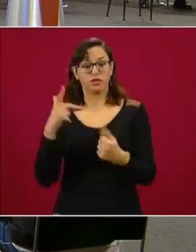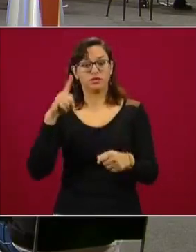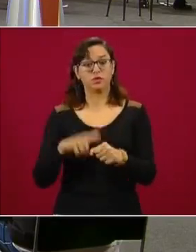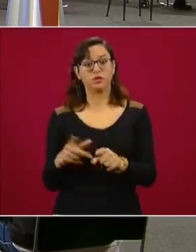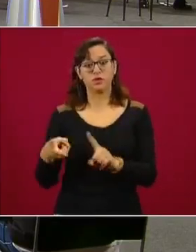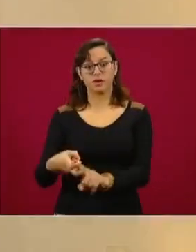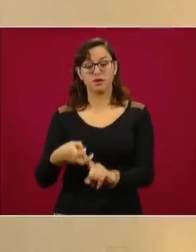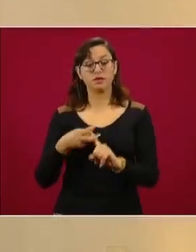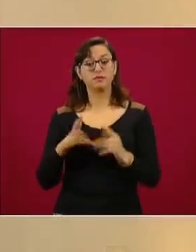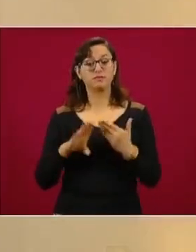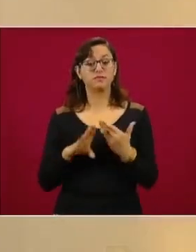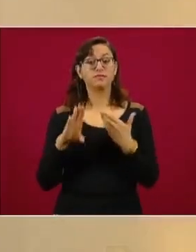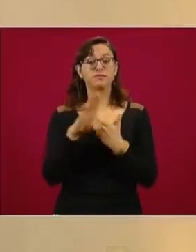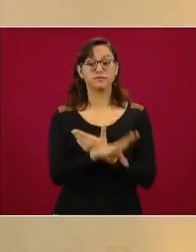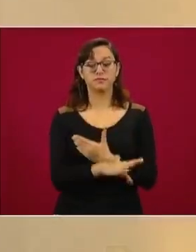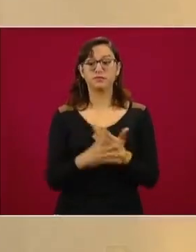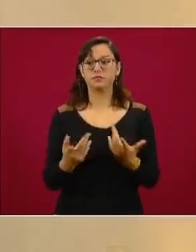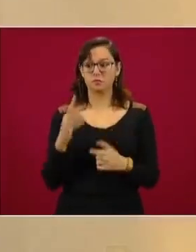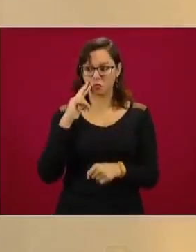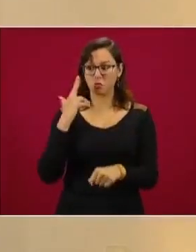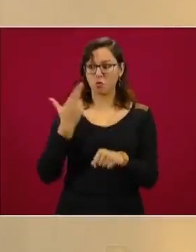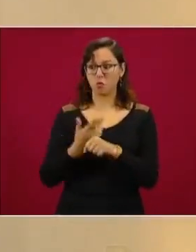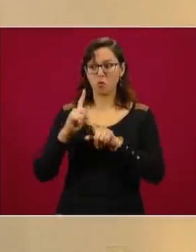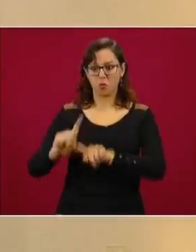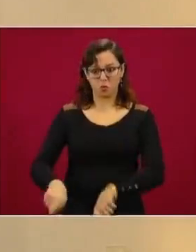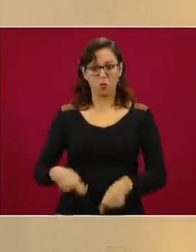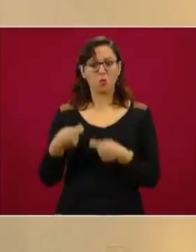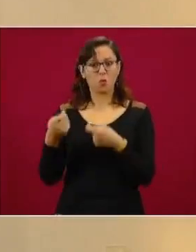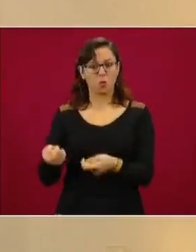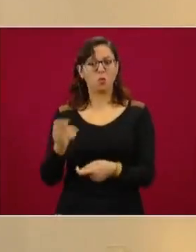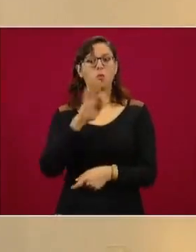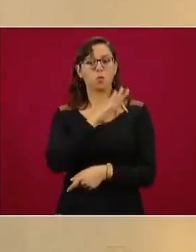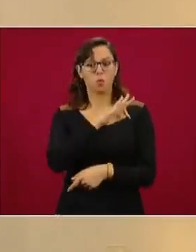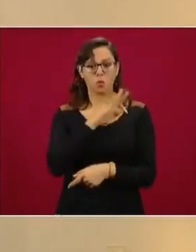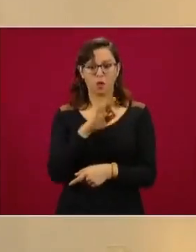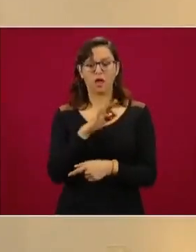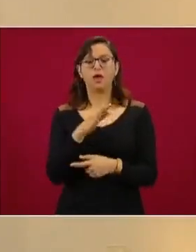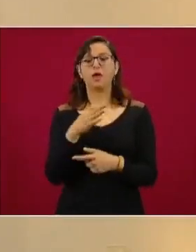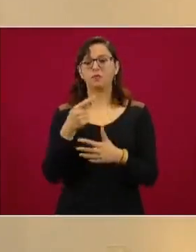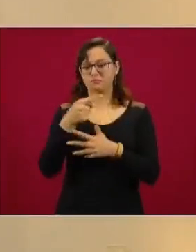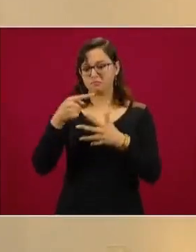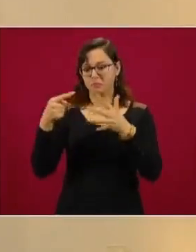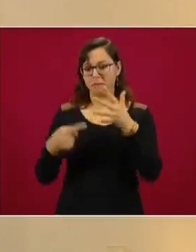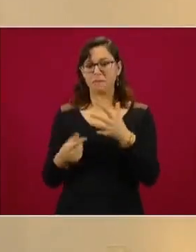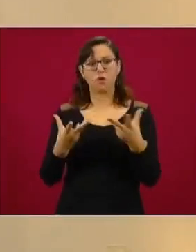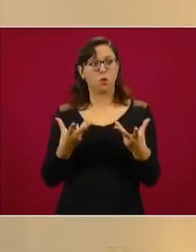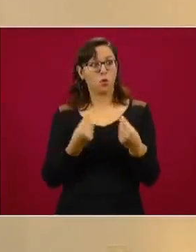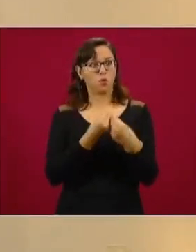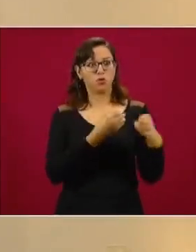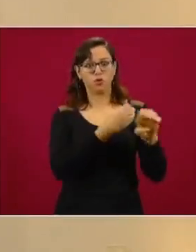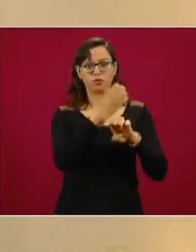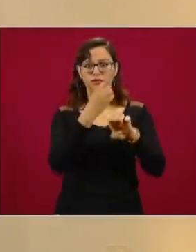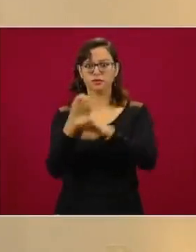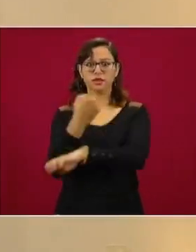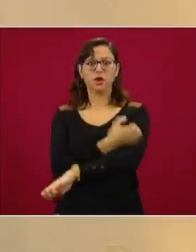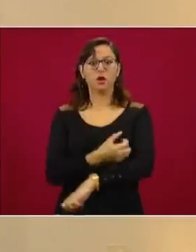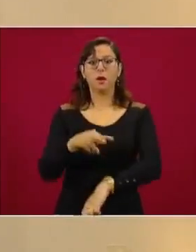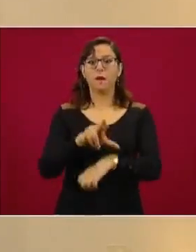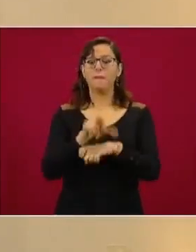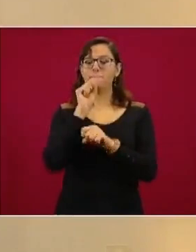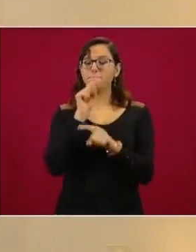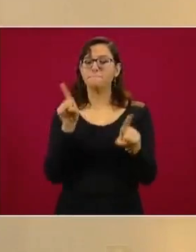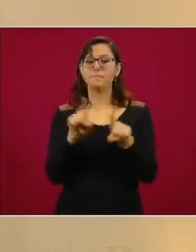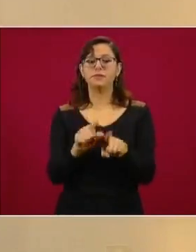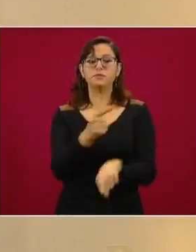sus responsabilidades operativas en coordinación con los estados y nuevamente respaldados por la